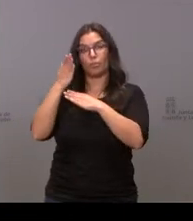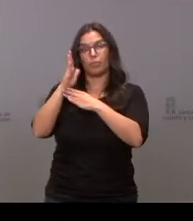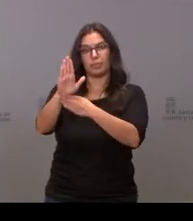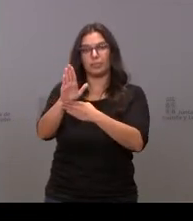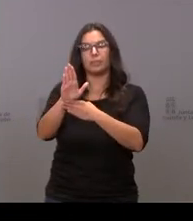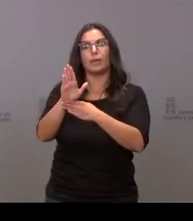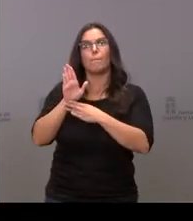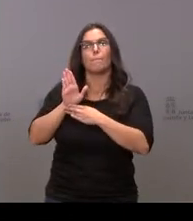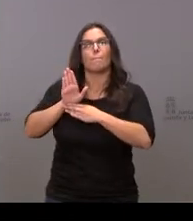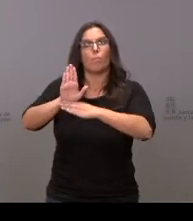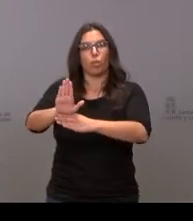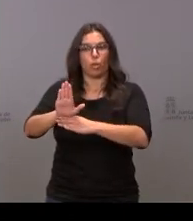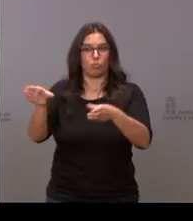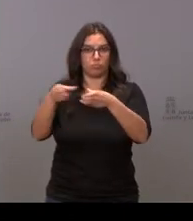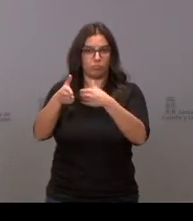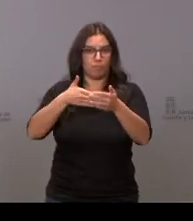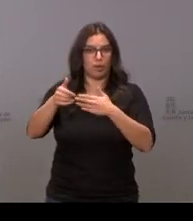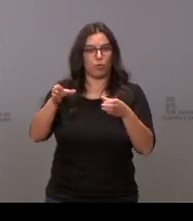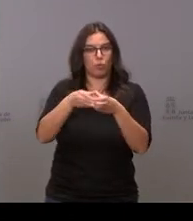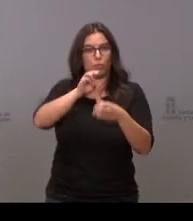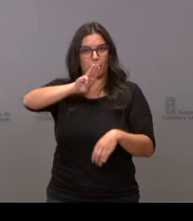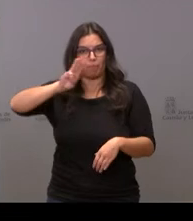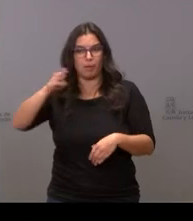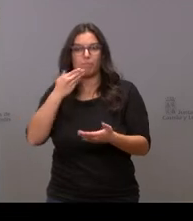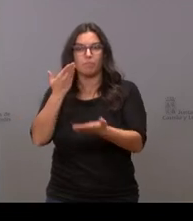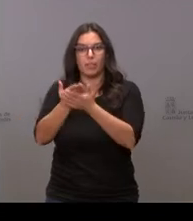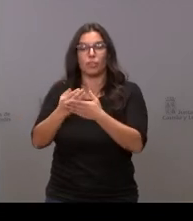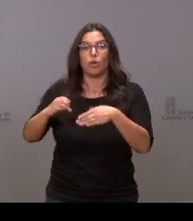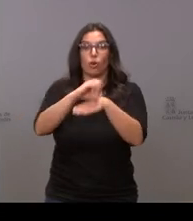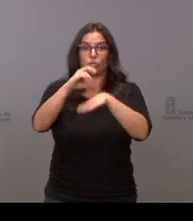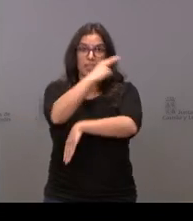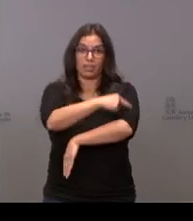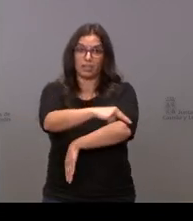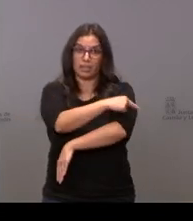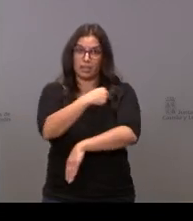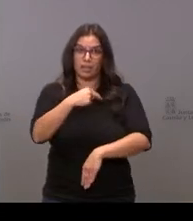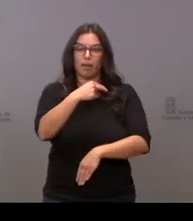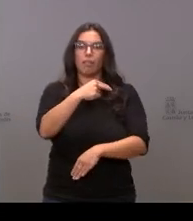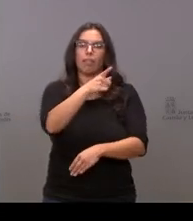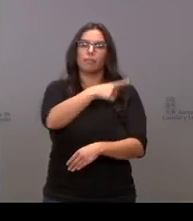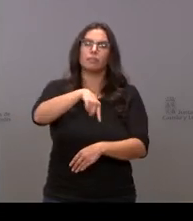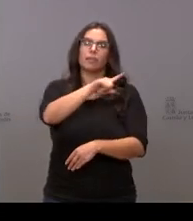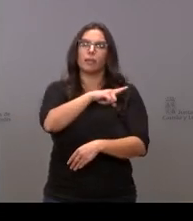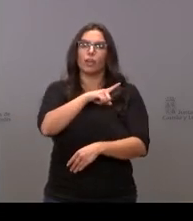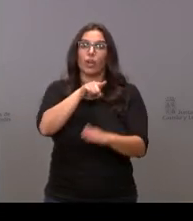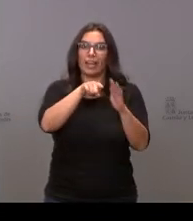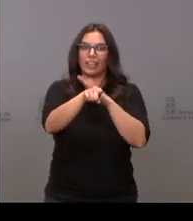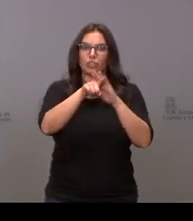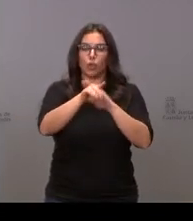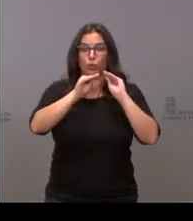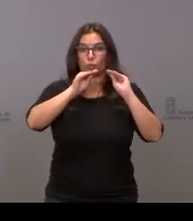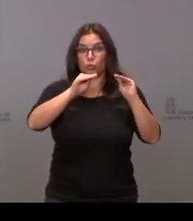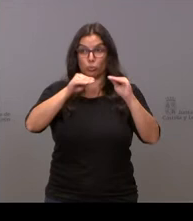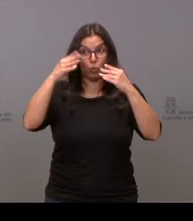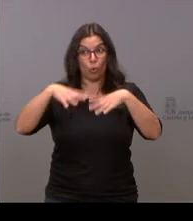moción la va a presentar el Grupo Popular pidiendo a la Consejería de Sanidad que reconduzca su disparatada gestión en